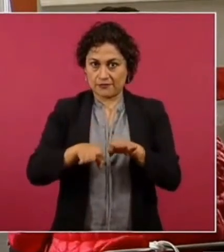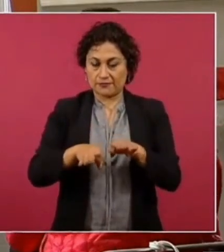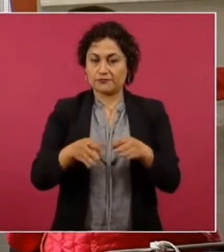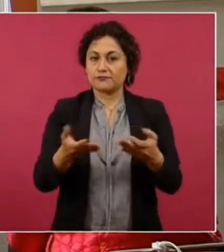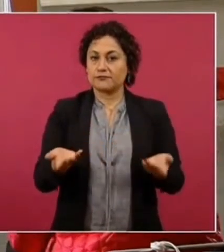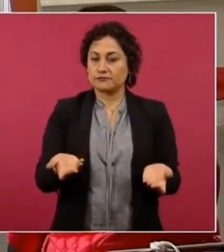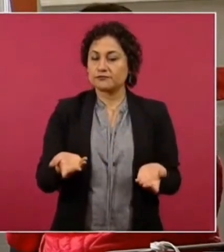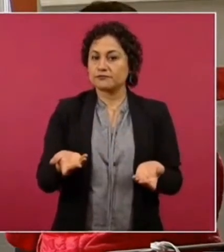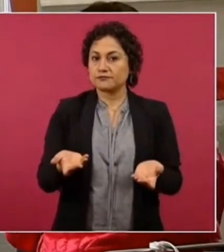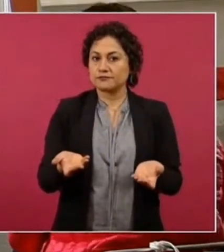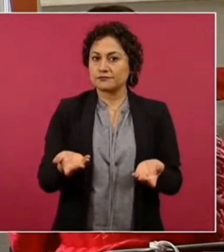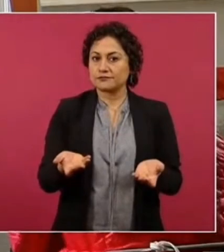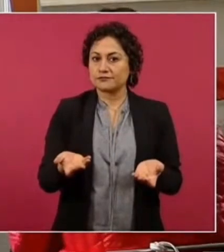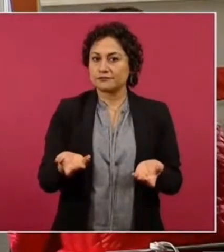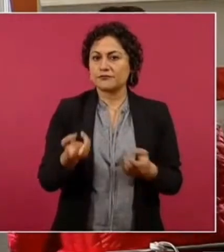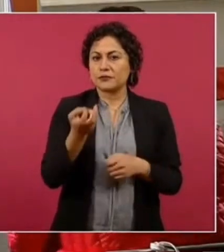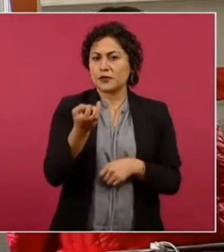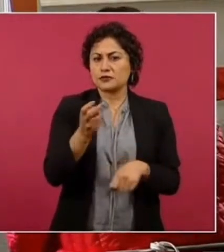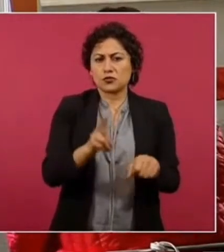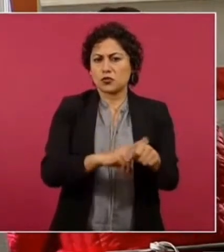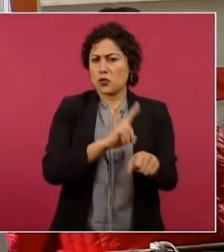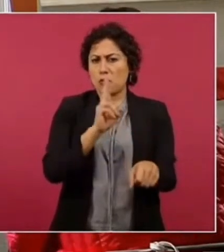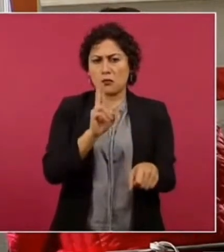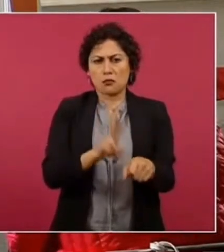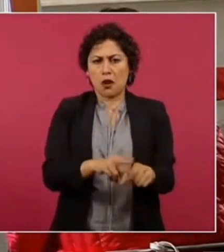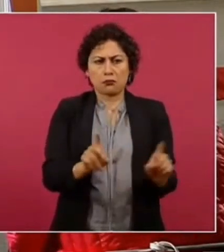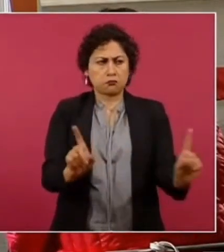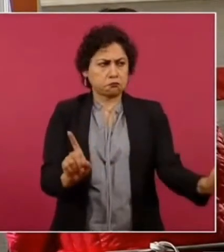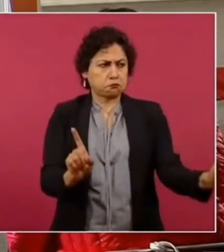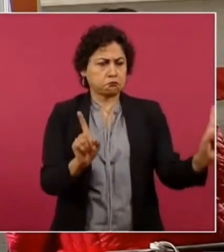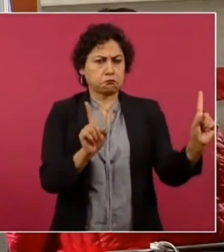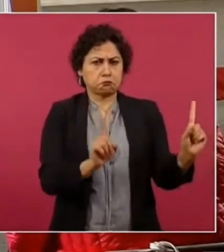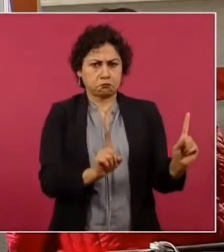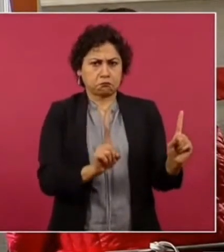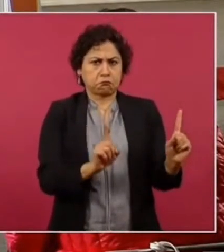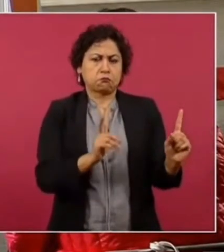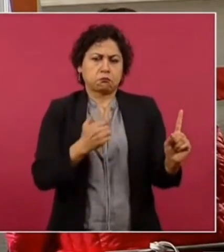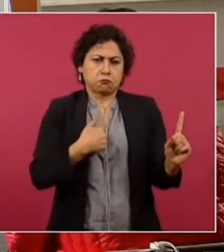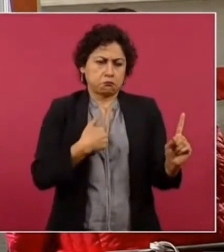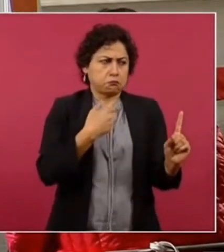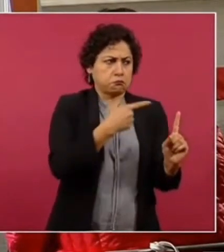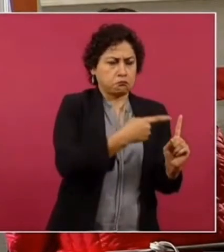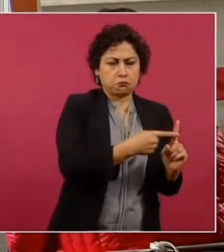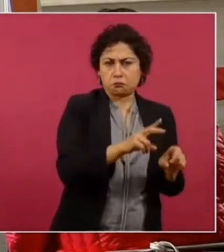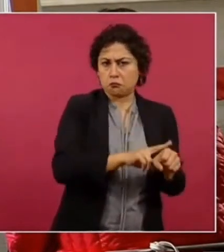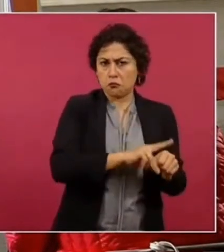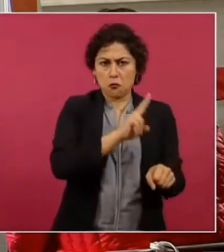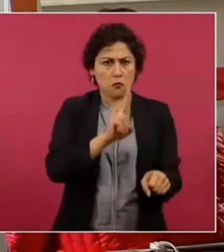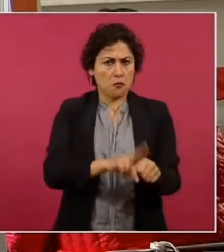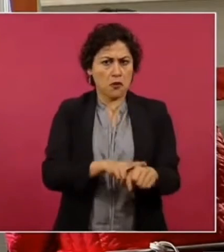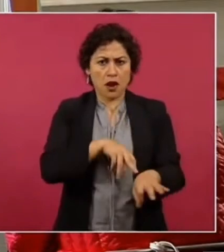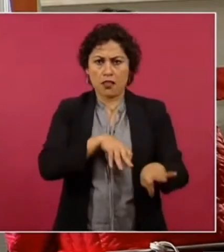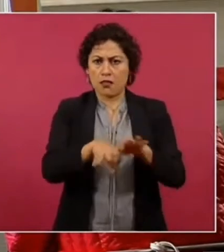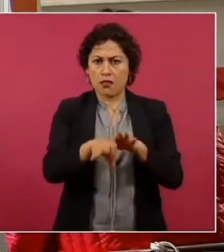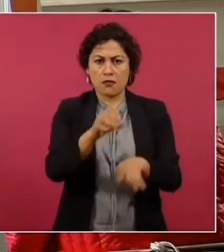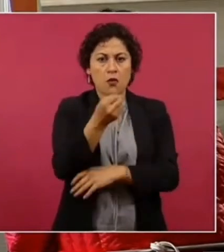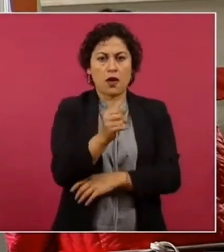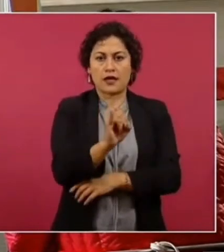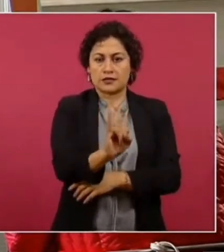completamente normal pero a lo mejor no tiene